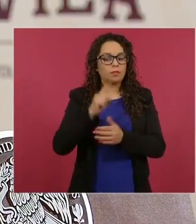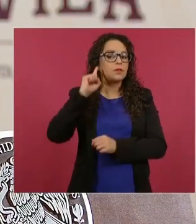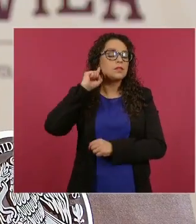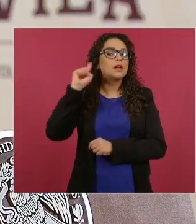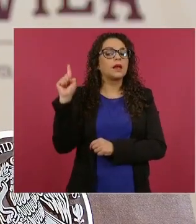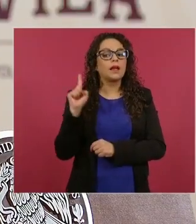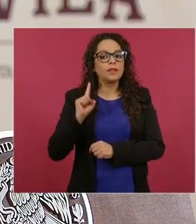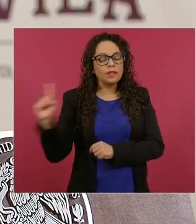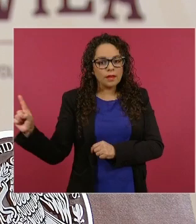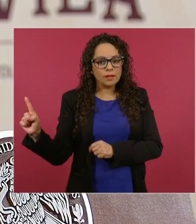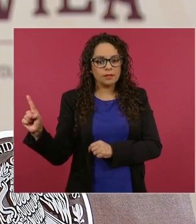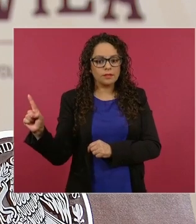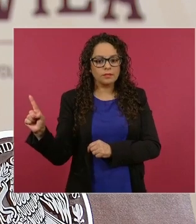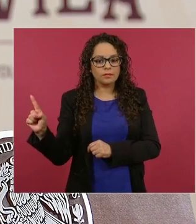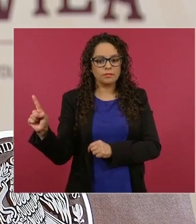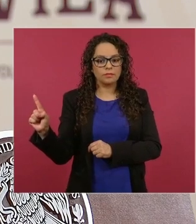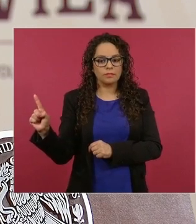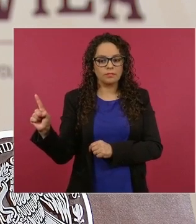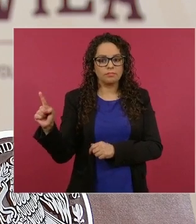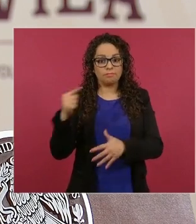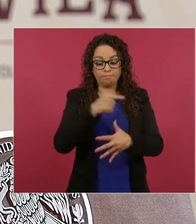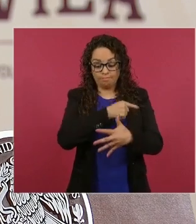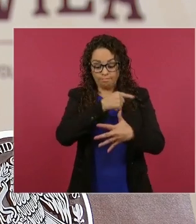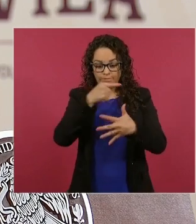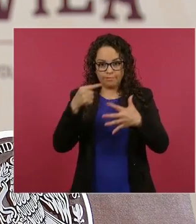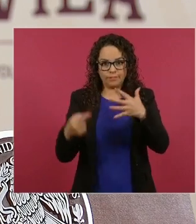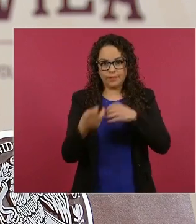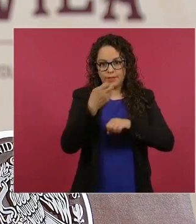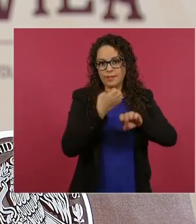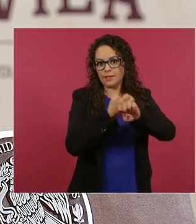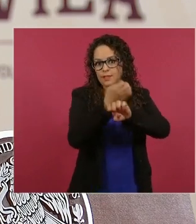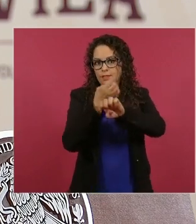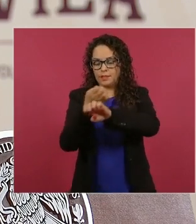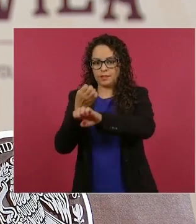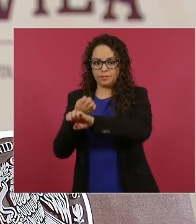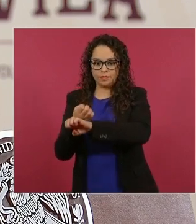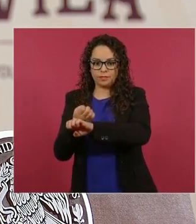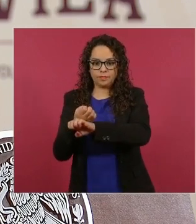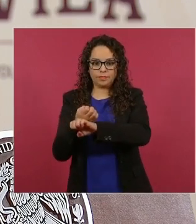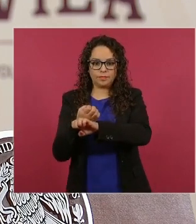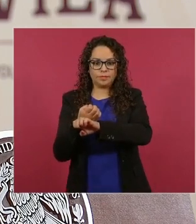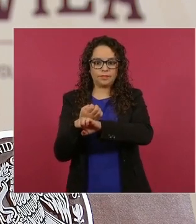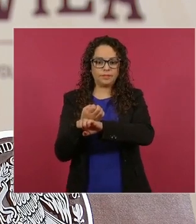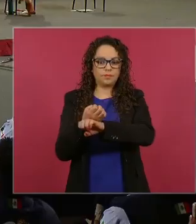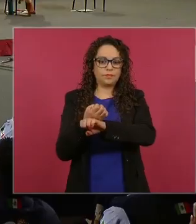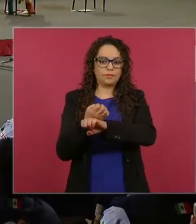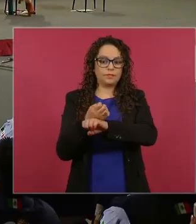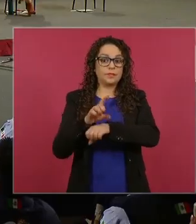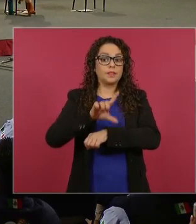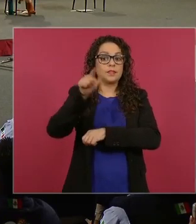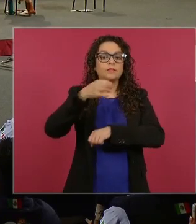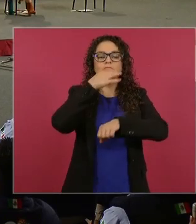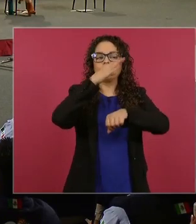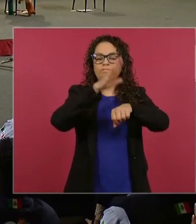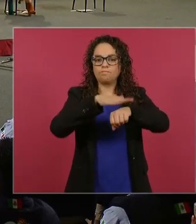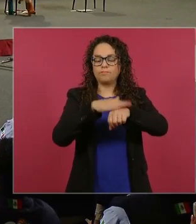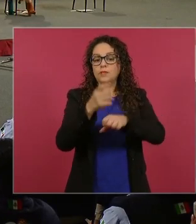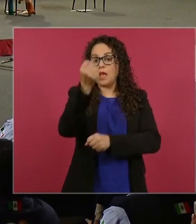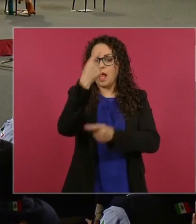Es así que en este proceso vamos a declarar algunas áreas naturales protegidas